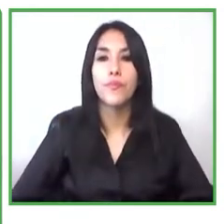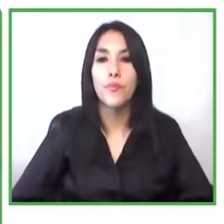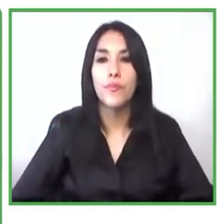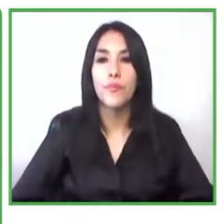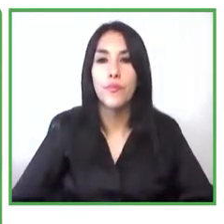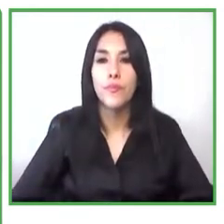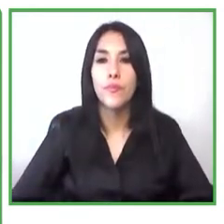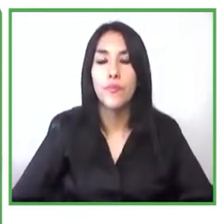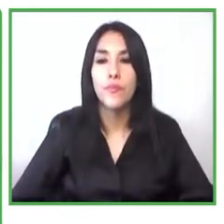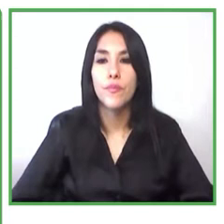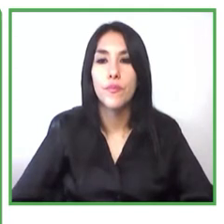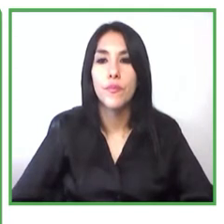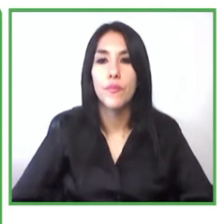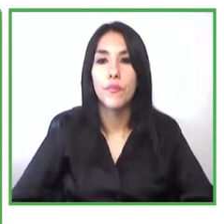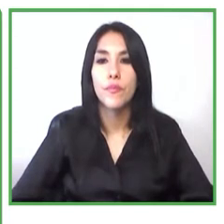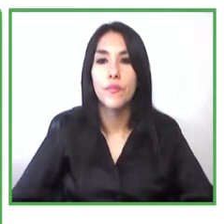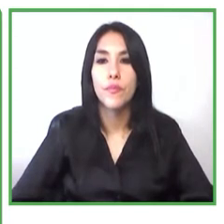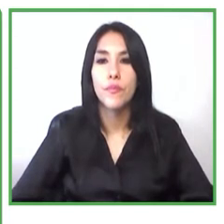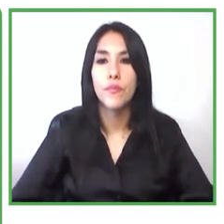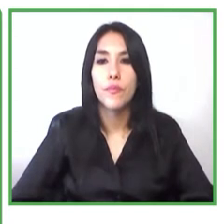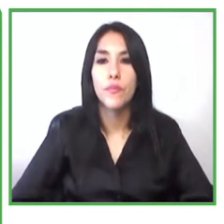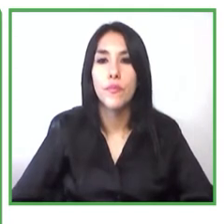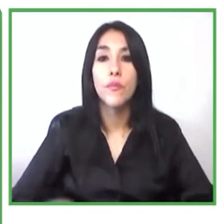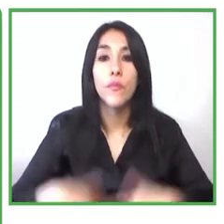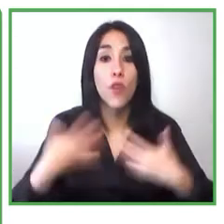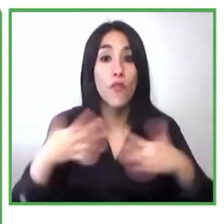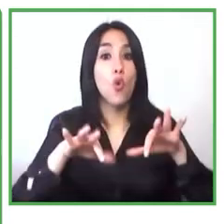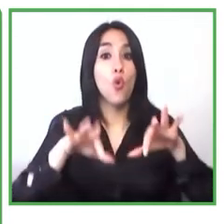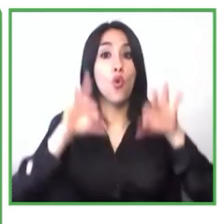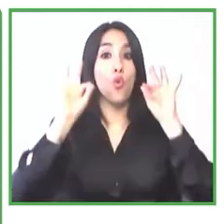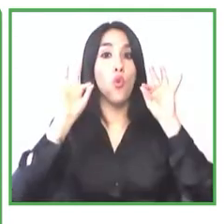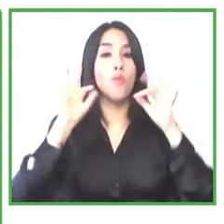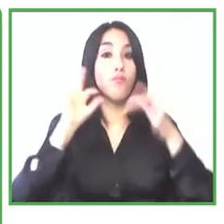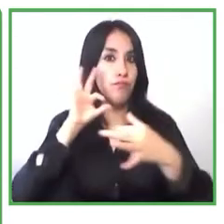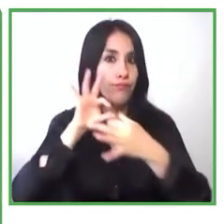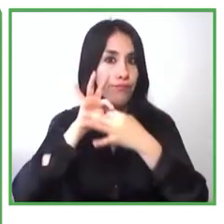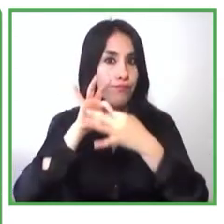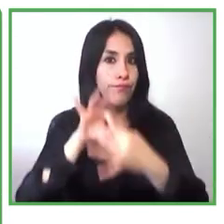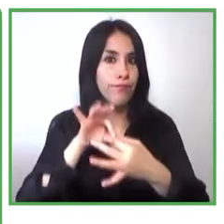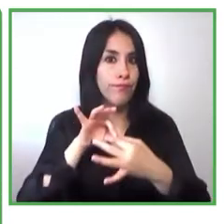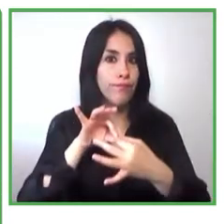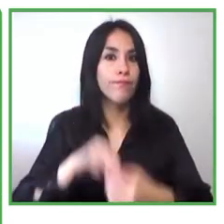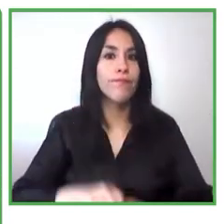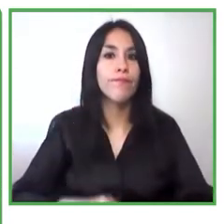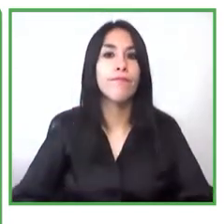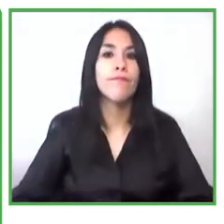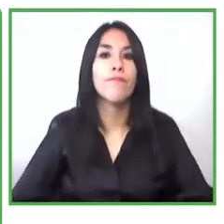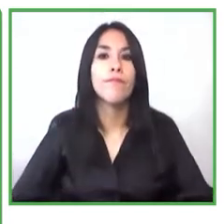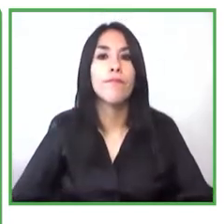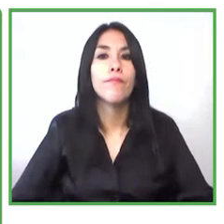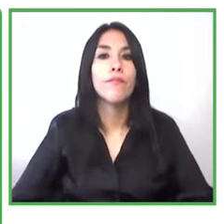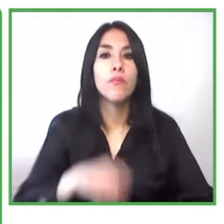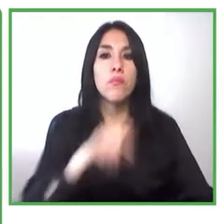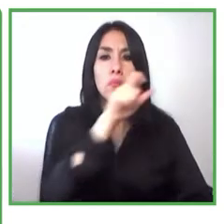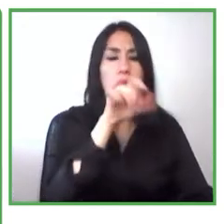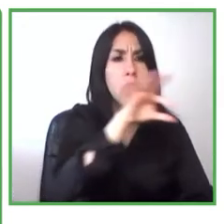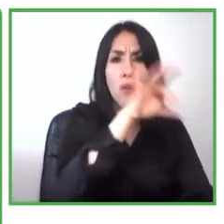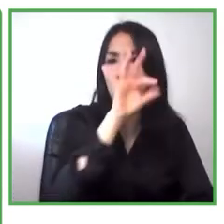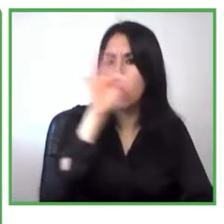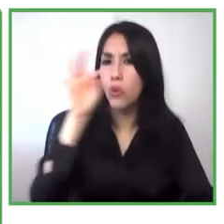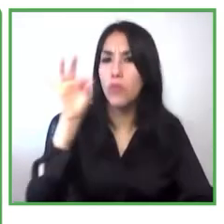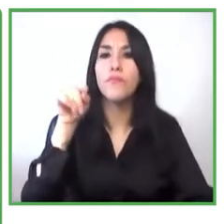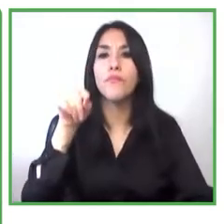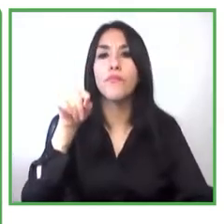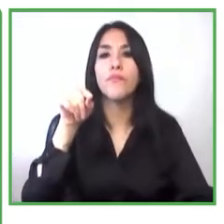ecosistema de emprendimiento más importantes de la ciudad de Bogotá que fue donde se focalizó el proyecto como es el caso de la Cámara de Comercio de Bogotá la alcaldía